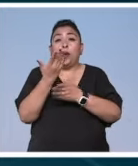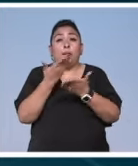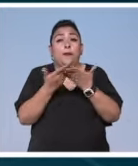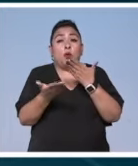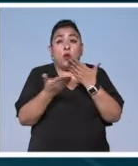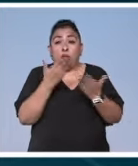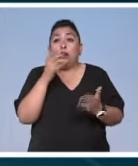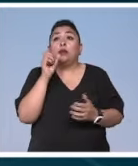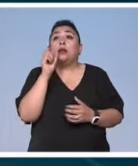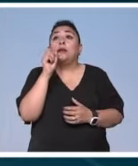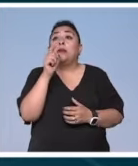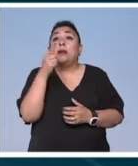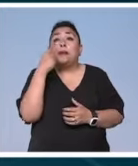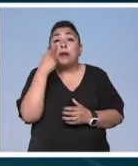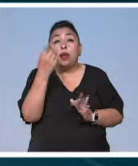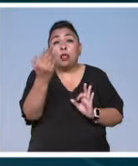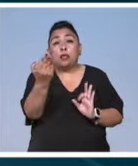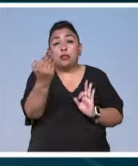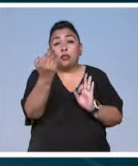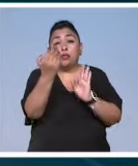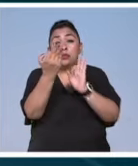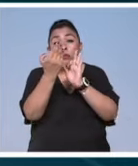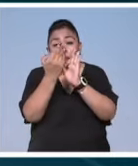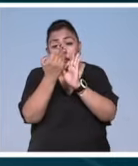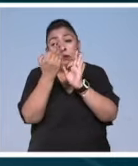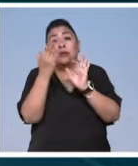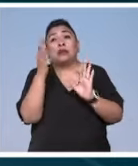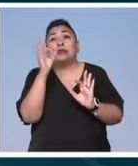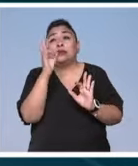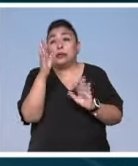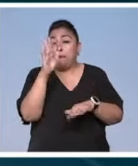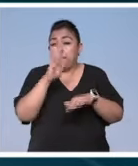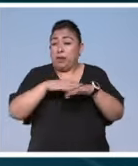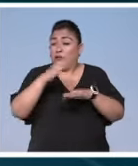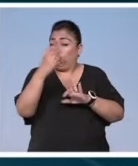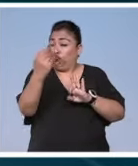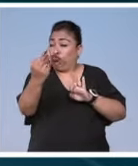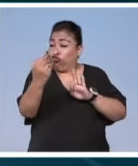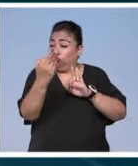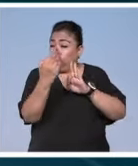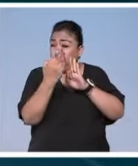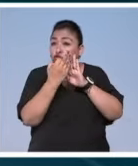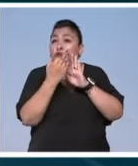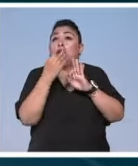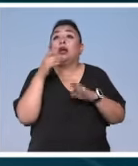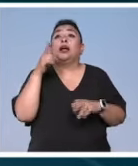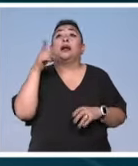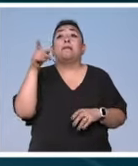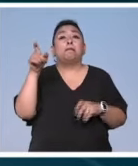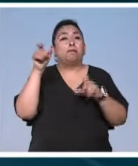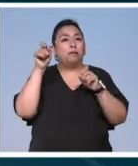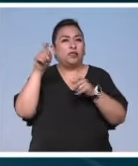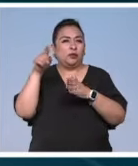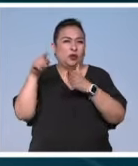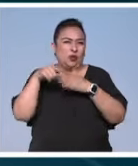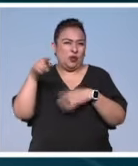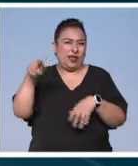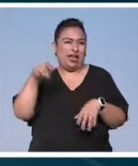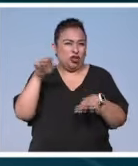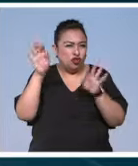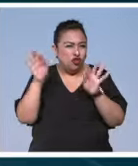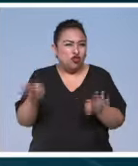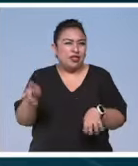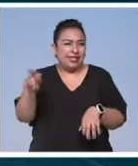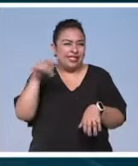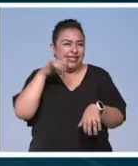de apreciarlos muy de cerca, tal vez diría mucho más de cerca que no en los mismos sitios donde a